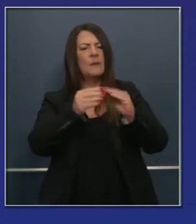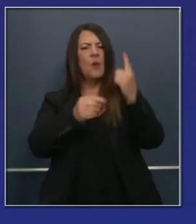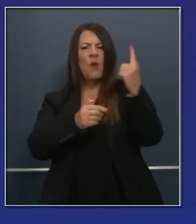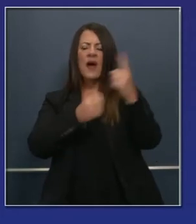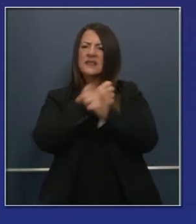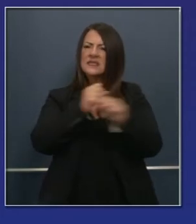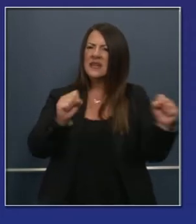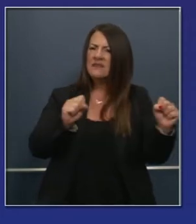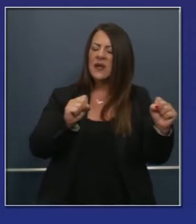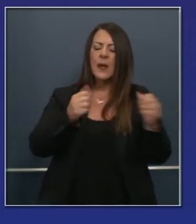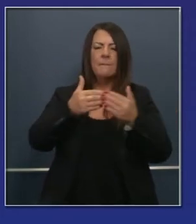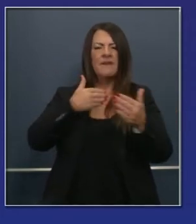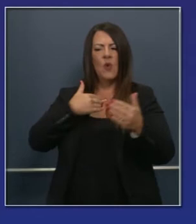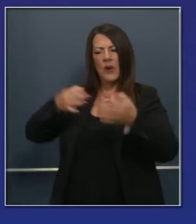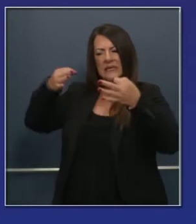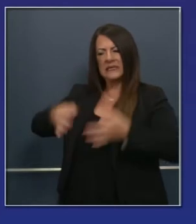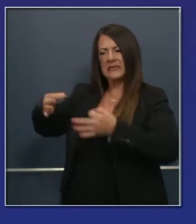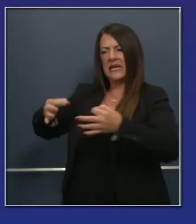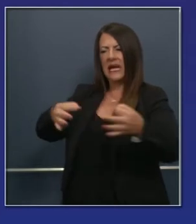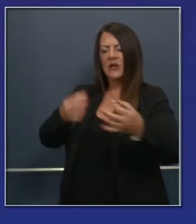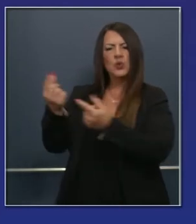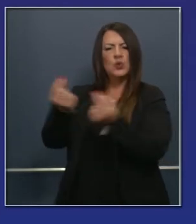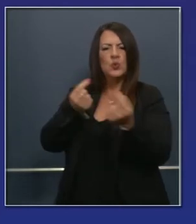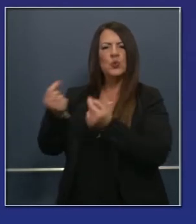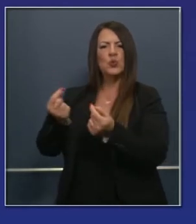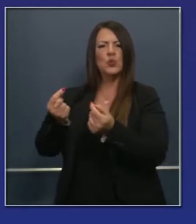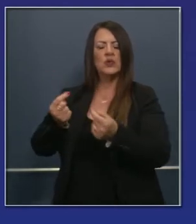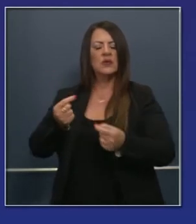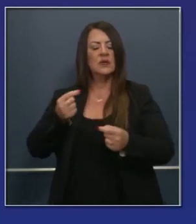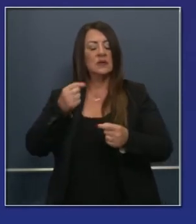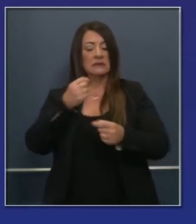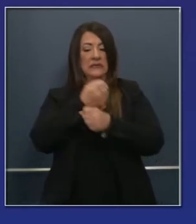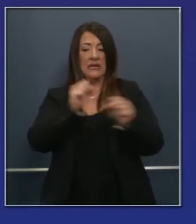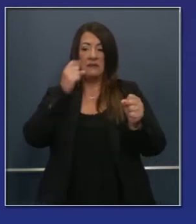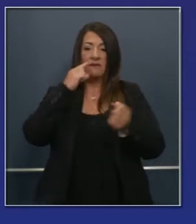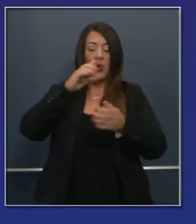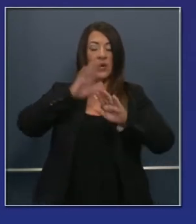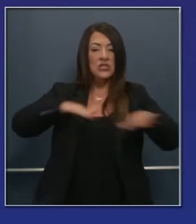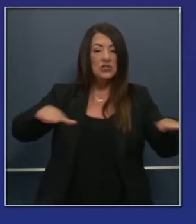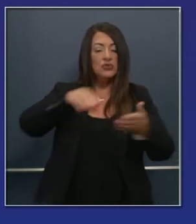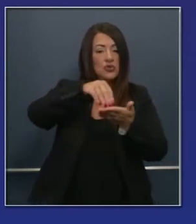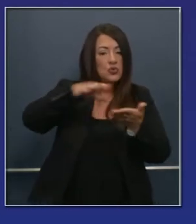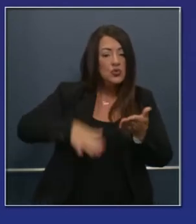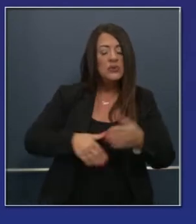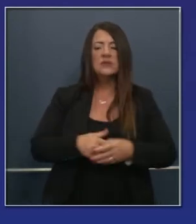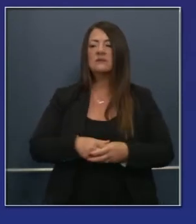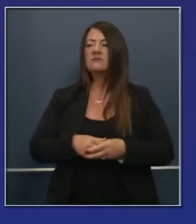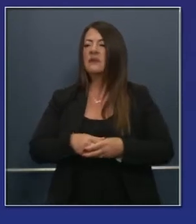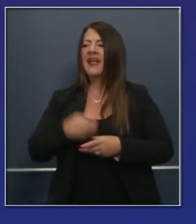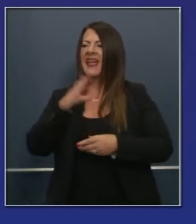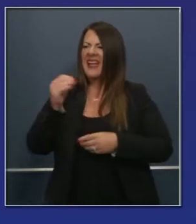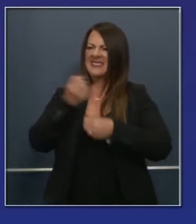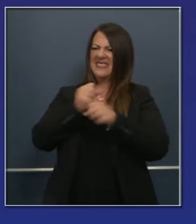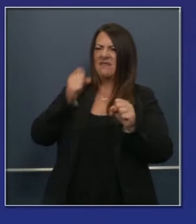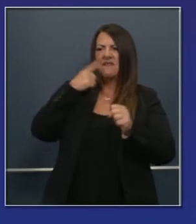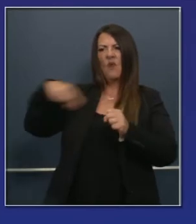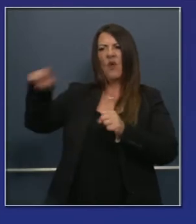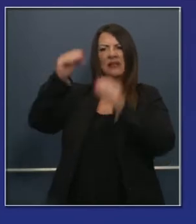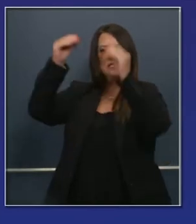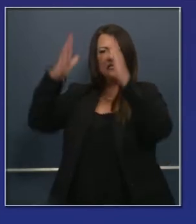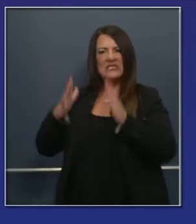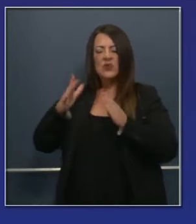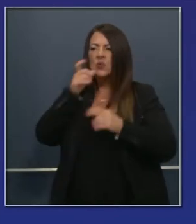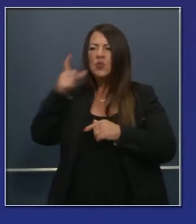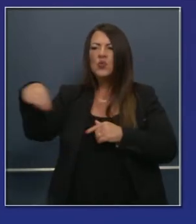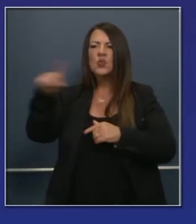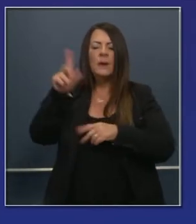y queremos avanzar en las decisiones. Y las decisiones son que lo más importante es